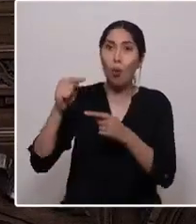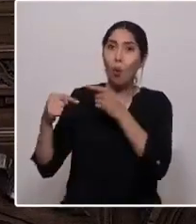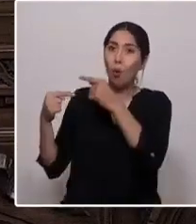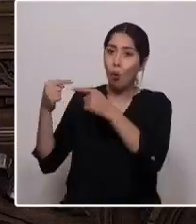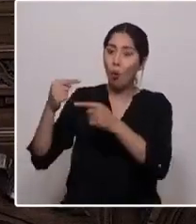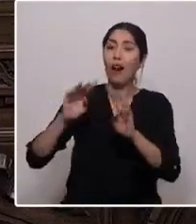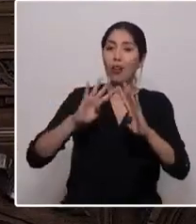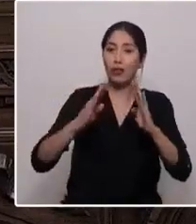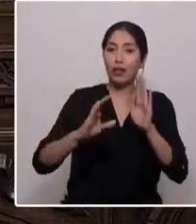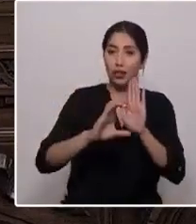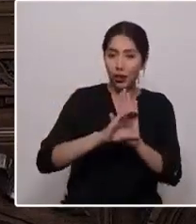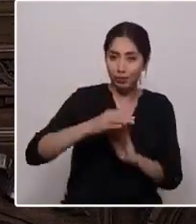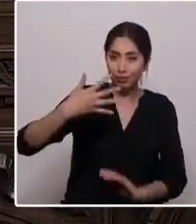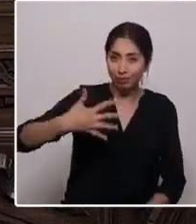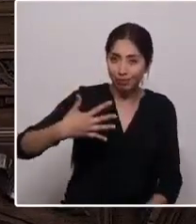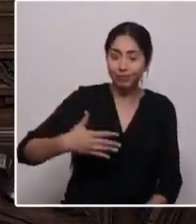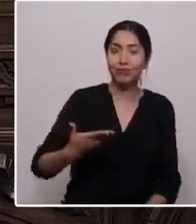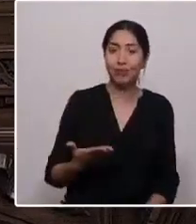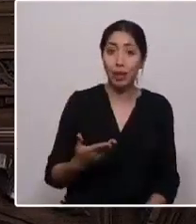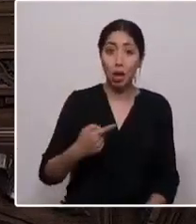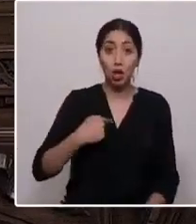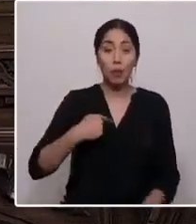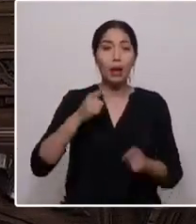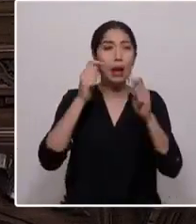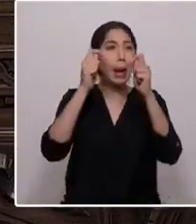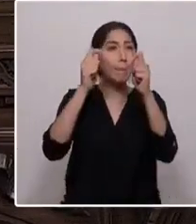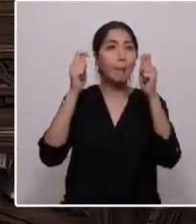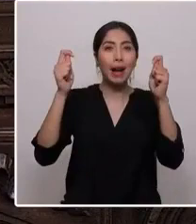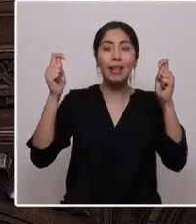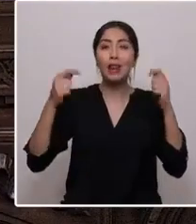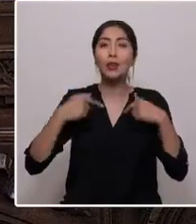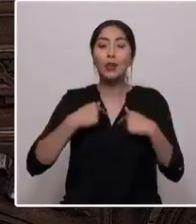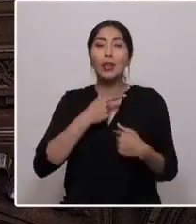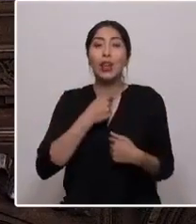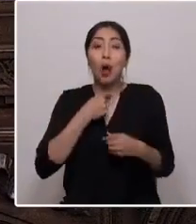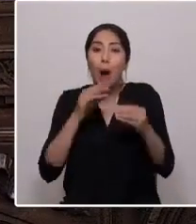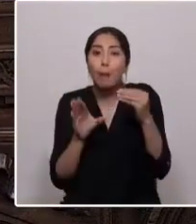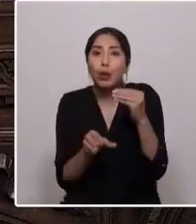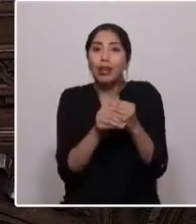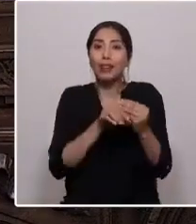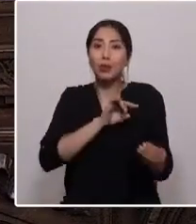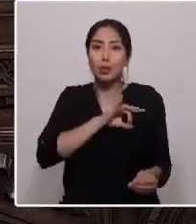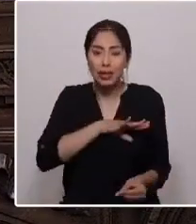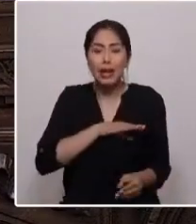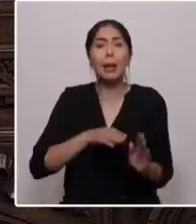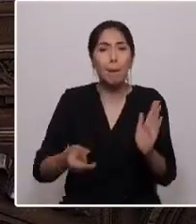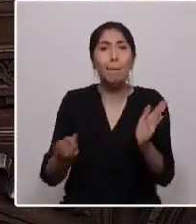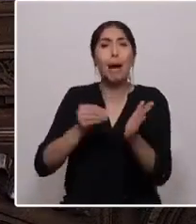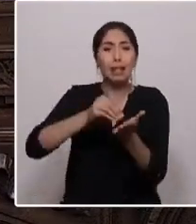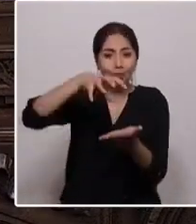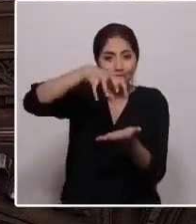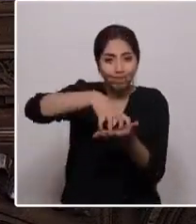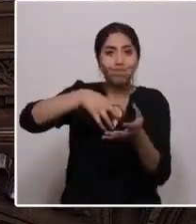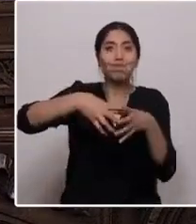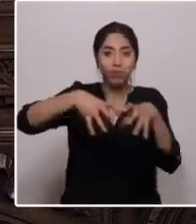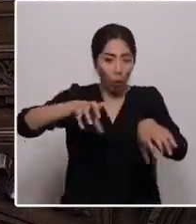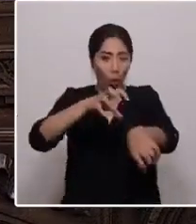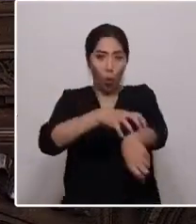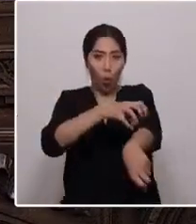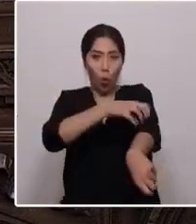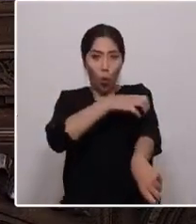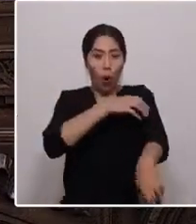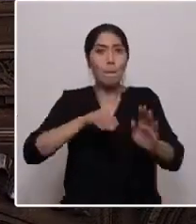constitucional. Hice mi campaña ilusionada por aportar a un Chile cada vez más descentralizado, más emprendedor y